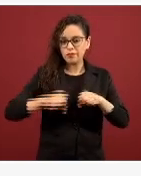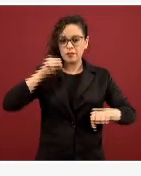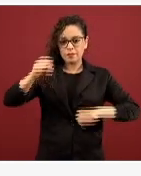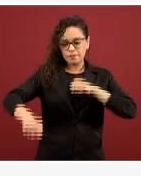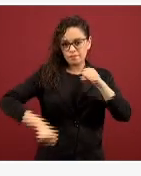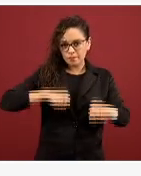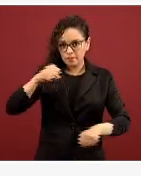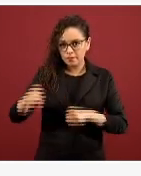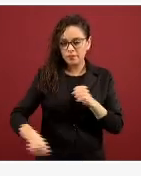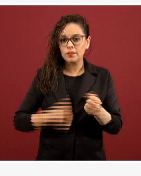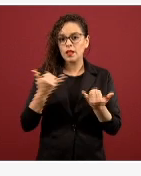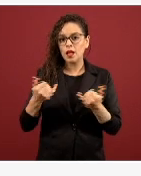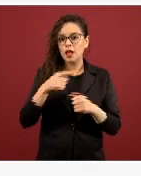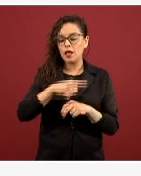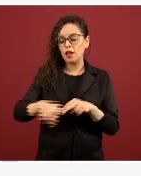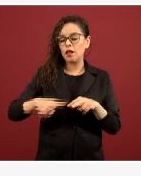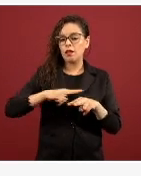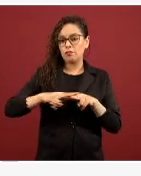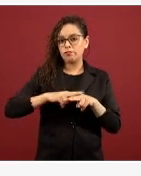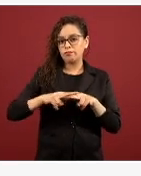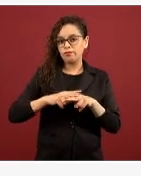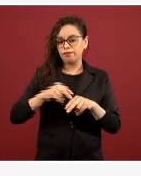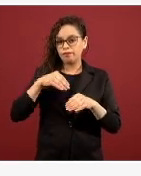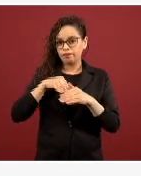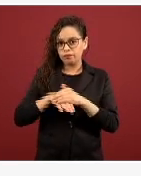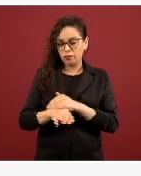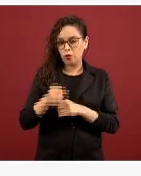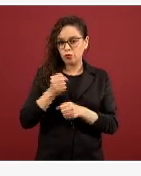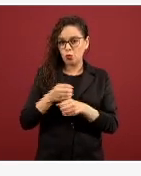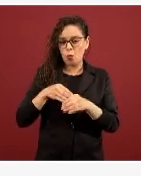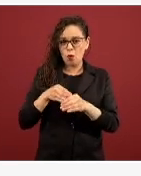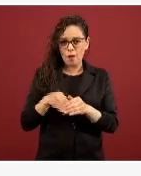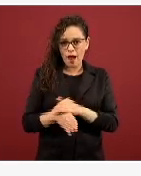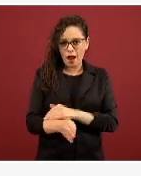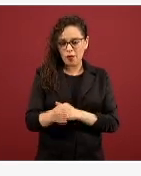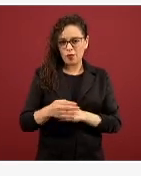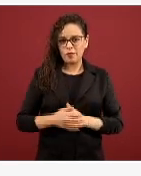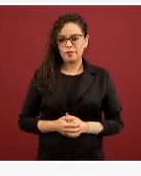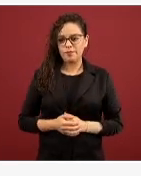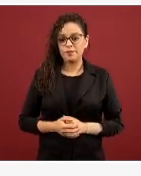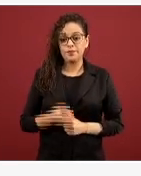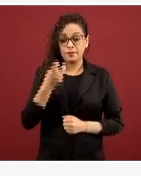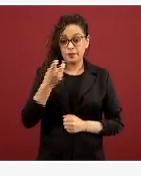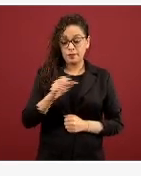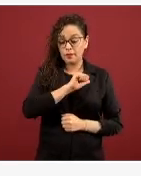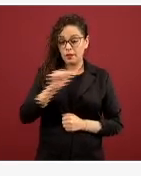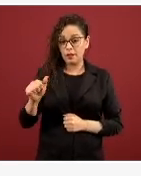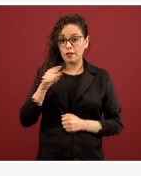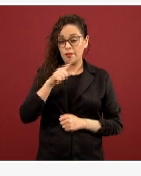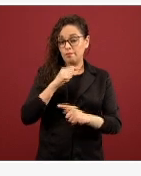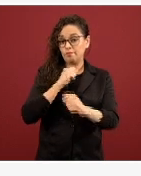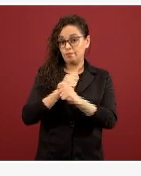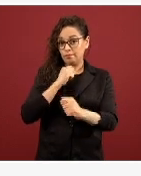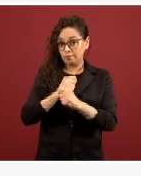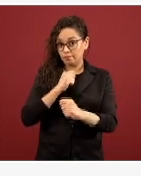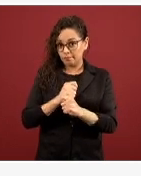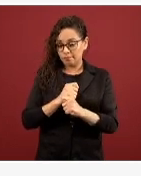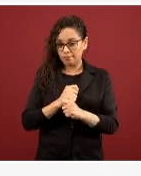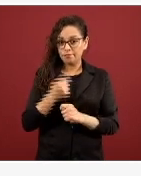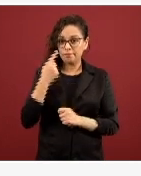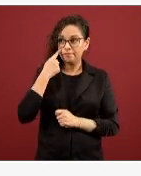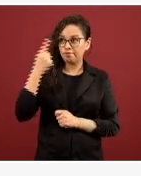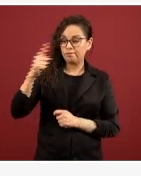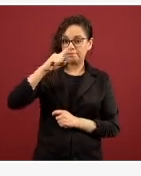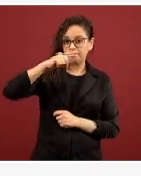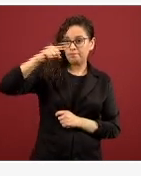ferrocarril suburbano. Es decir, los elementos principales de la movilidad en transporte público. Y la gráfica se